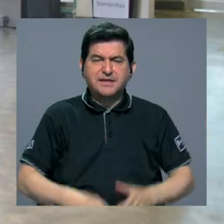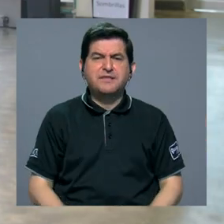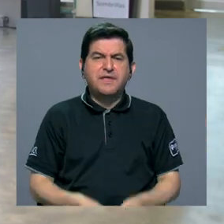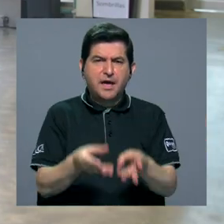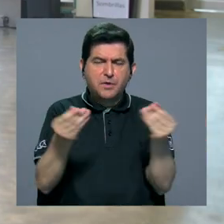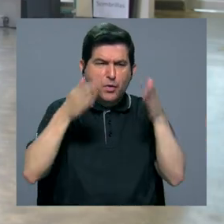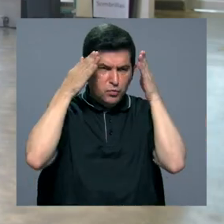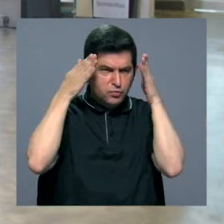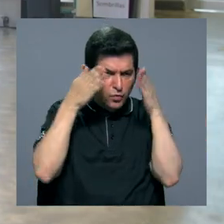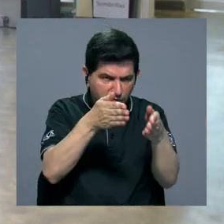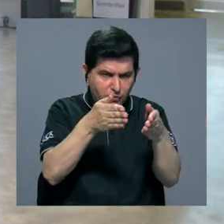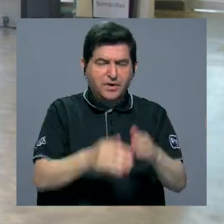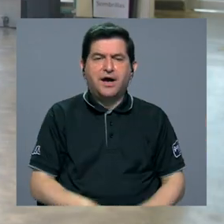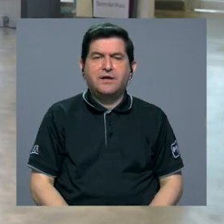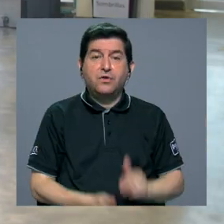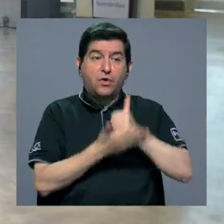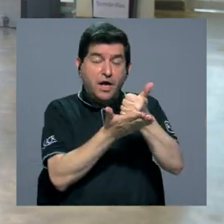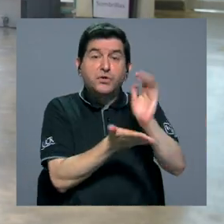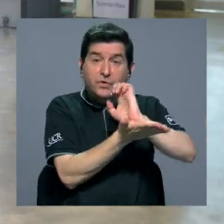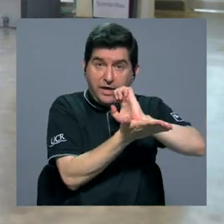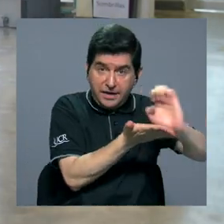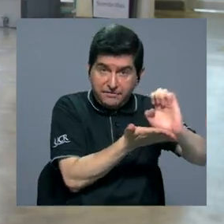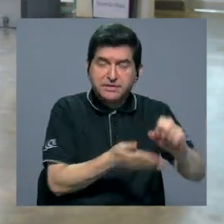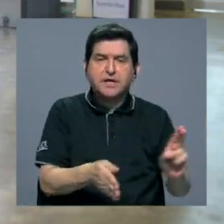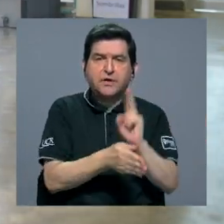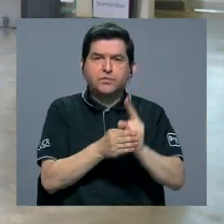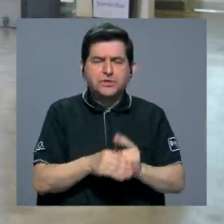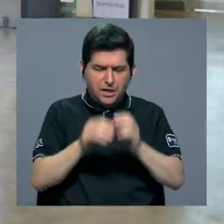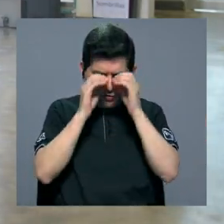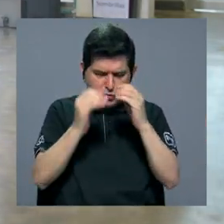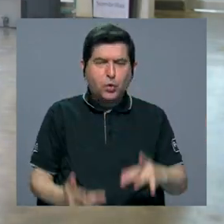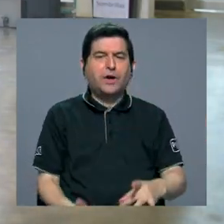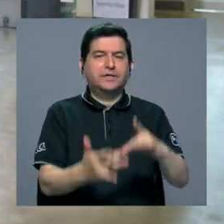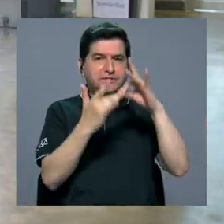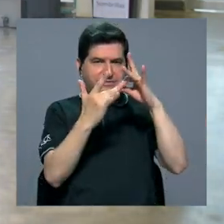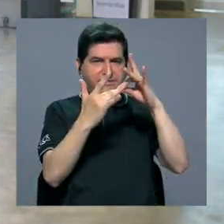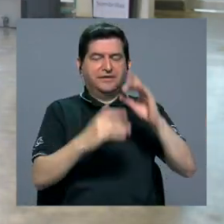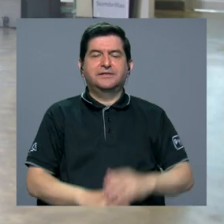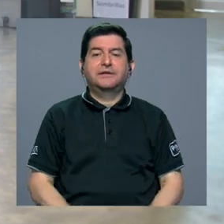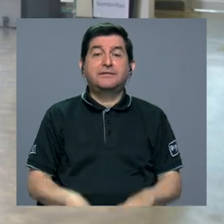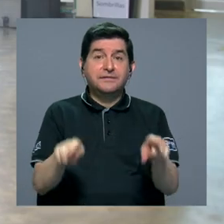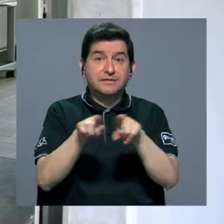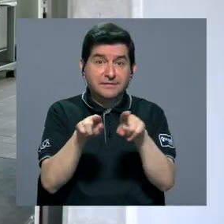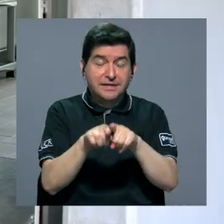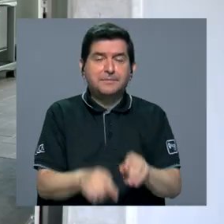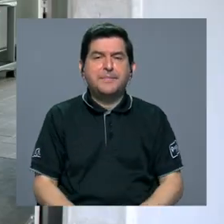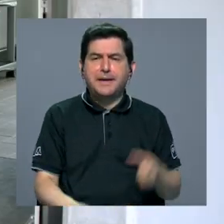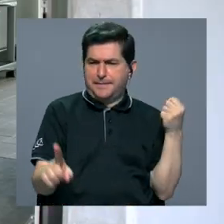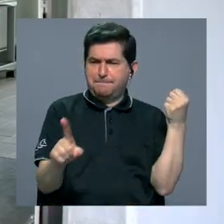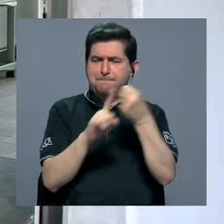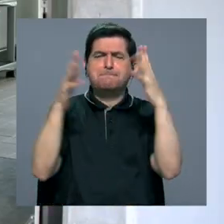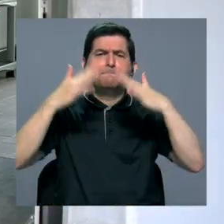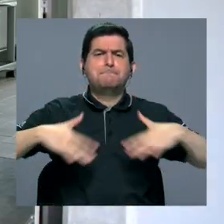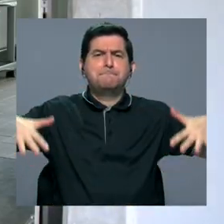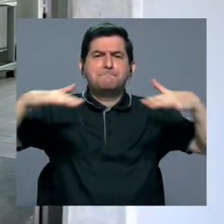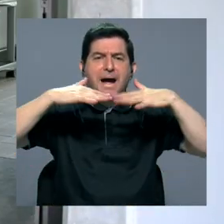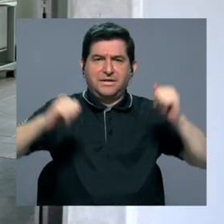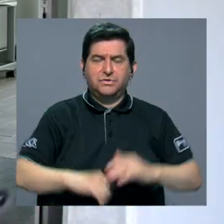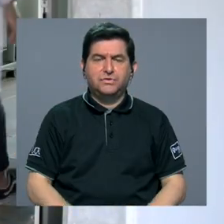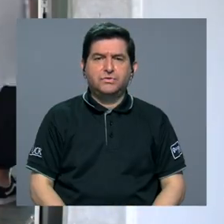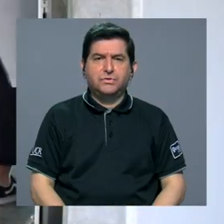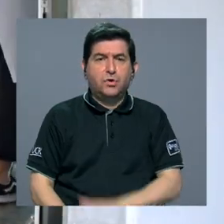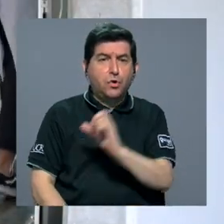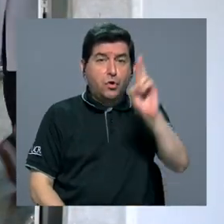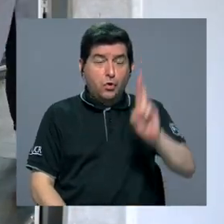producto atacara esto y sirviera de prevención utilizando microorganismos especializados. También quisimos que tuvieran impacto al ambiente, entonces como